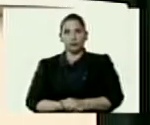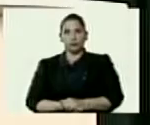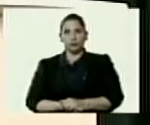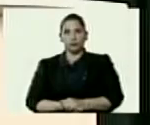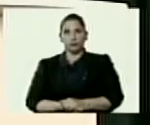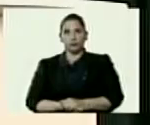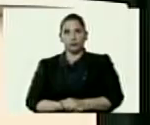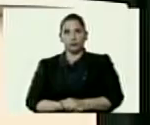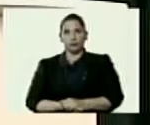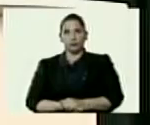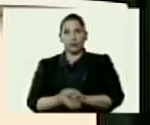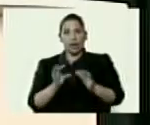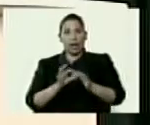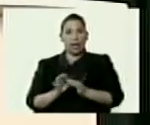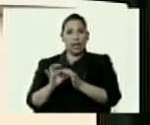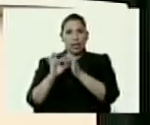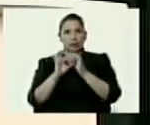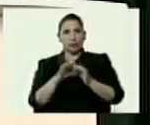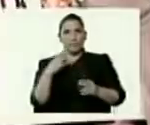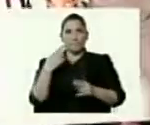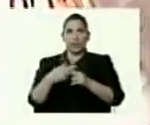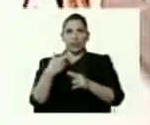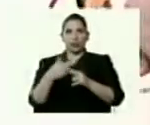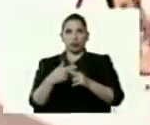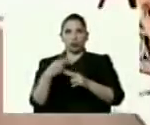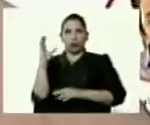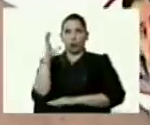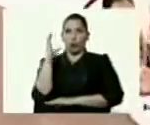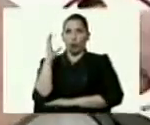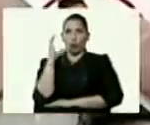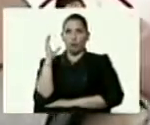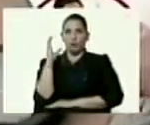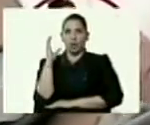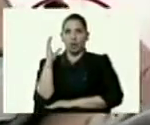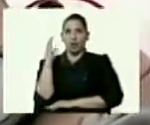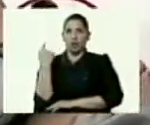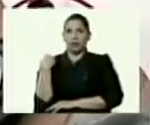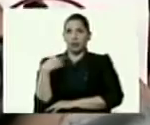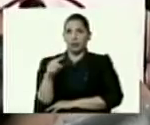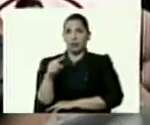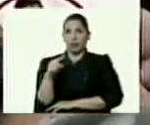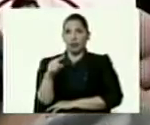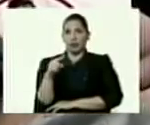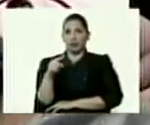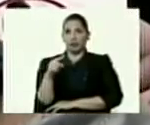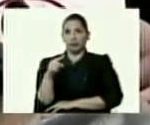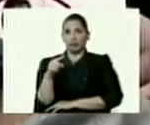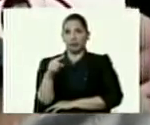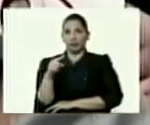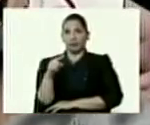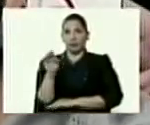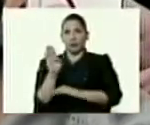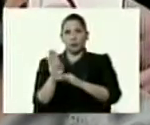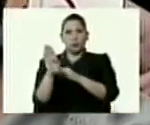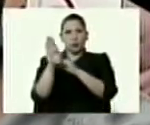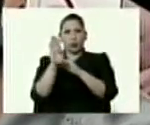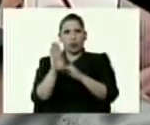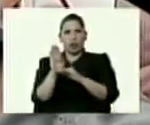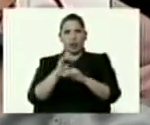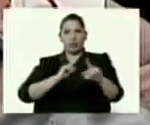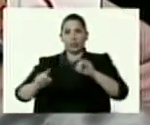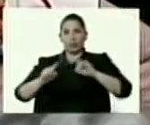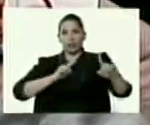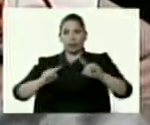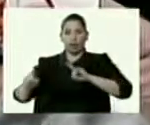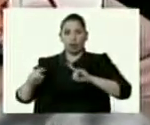Alianza peligrosa. Colombia tiene en su seno y protege al dictador que